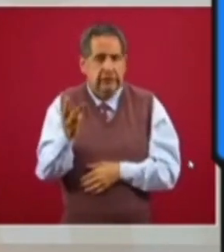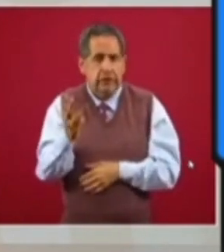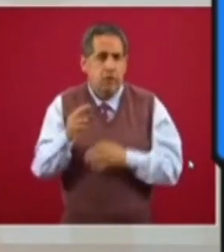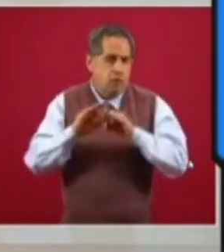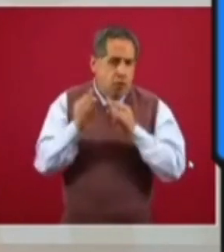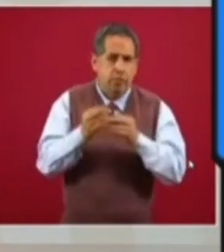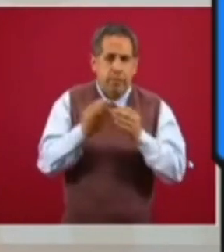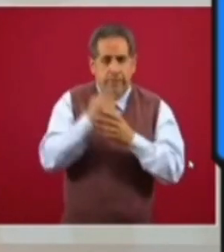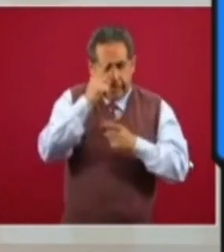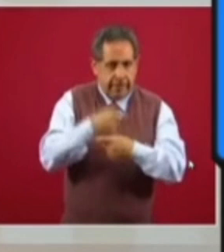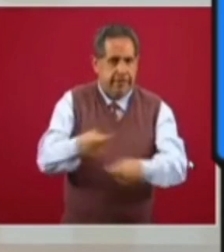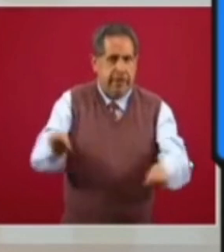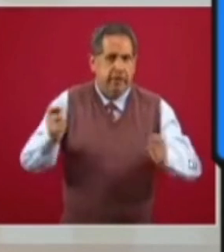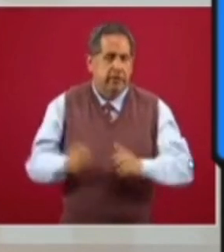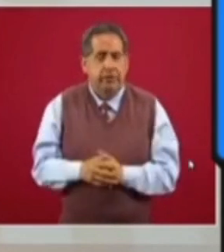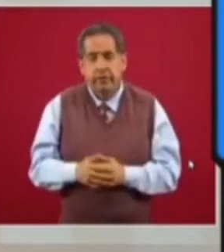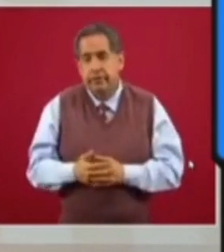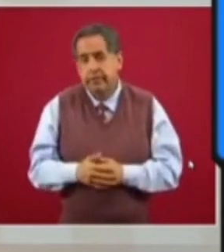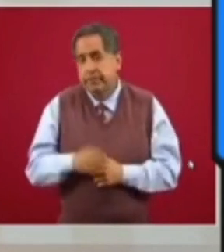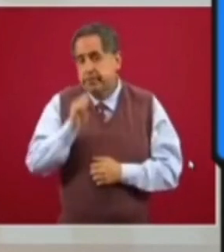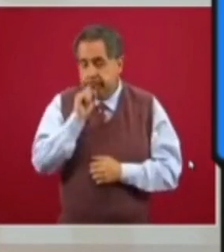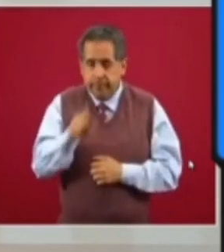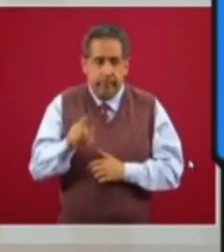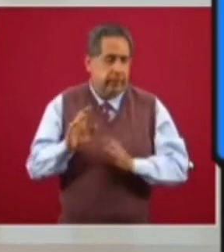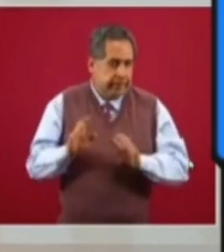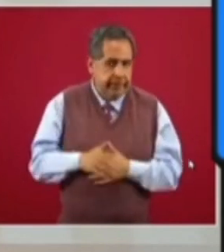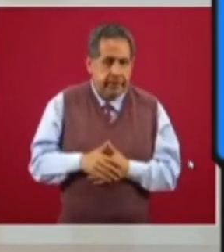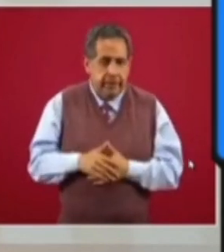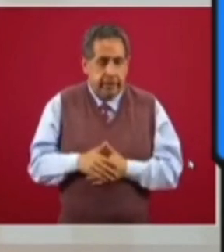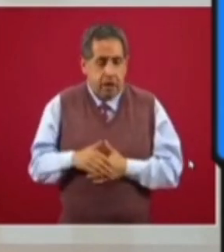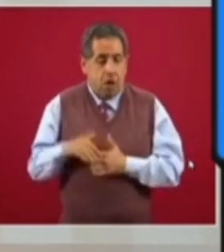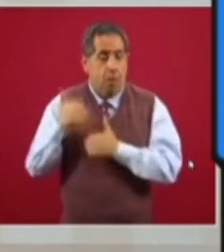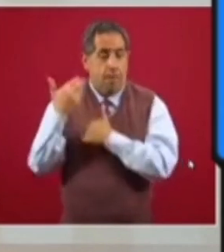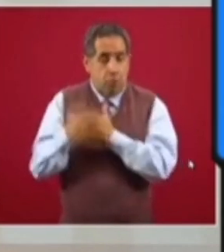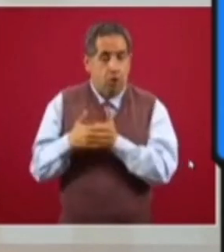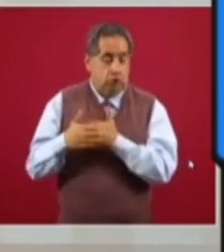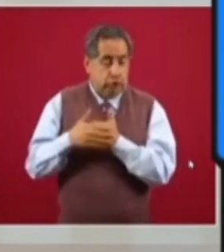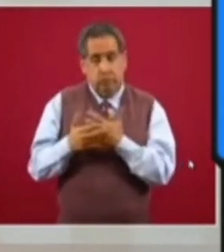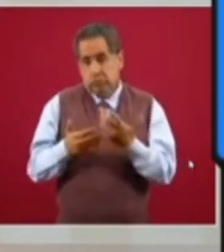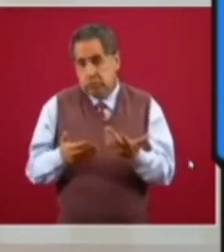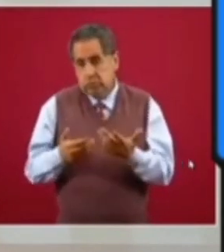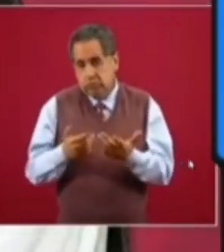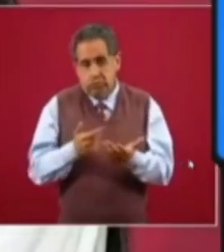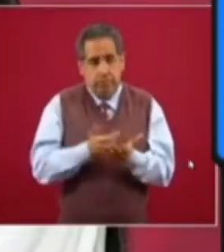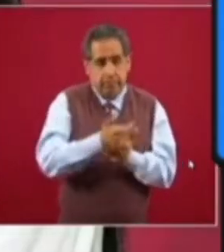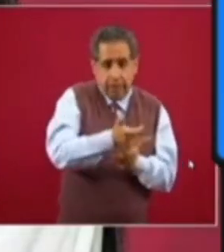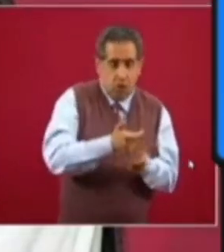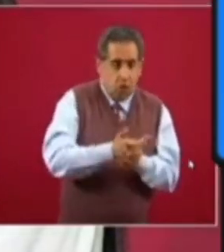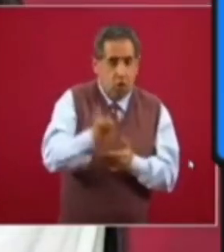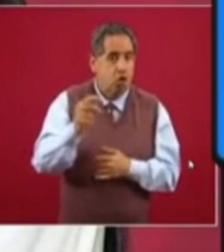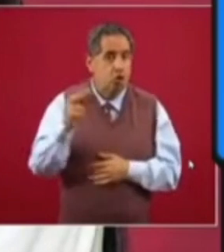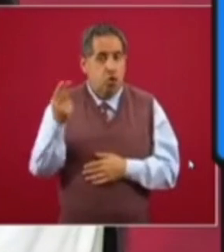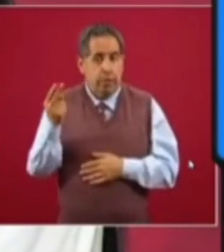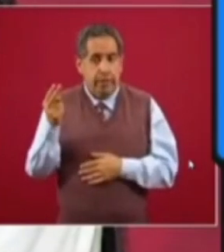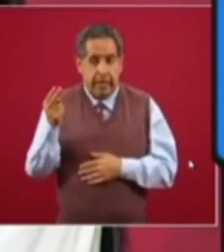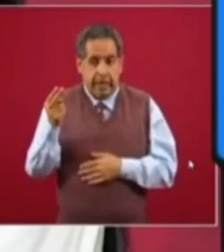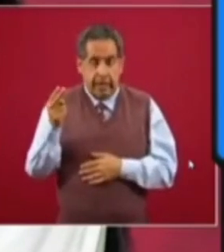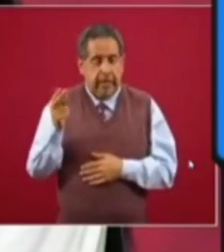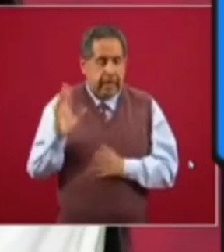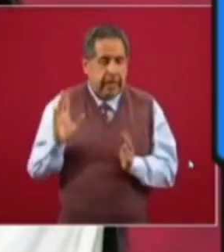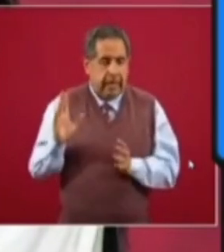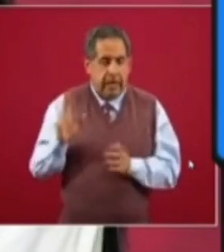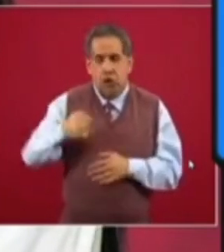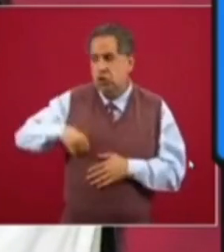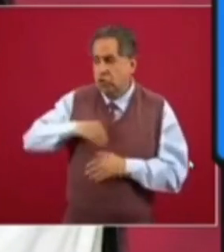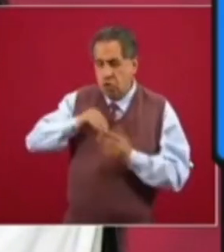tarjeta del bienestar. Independientemente de que el siguiente cobro o pago es en noviembre, nosotros